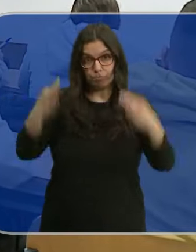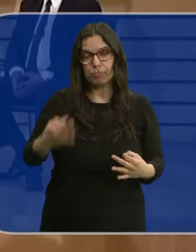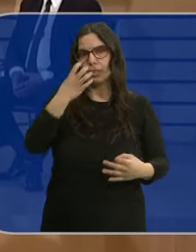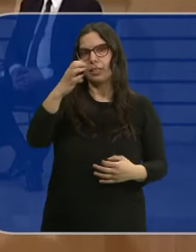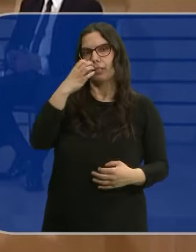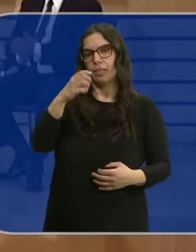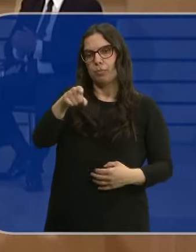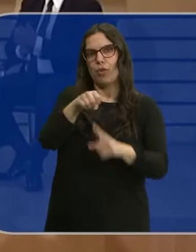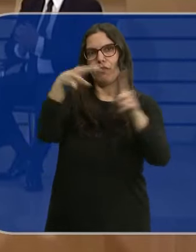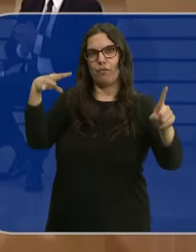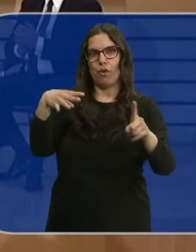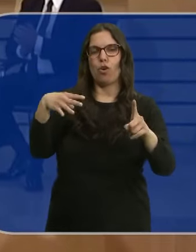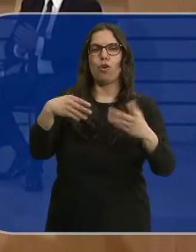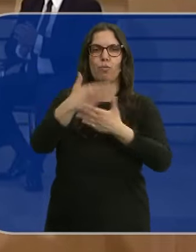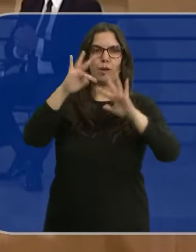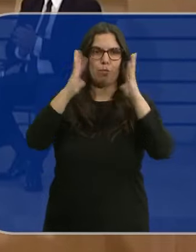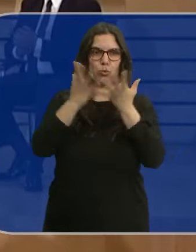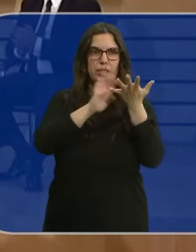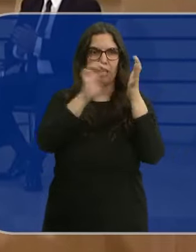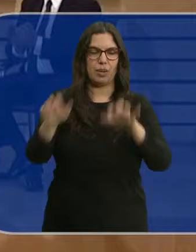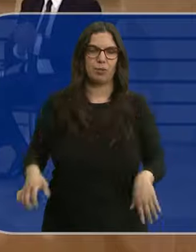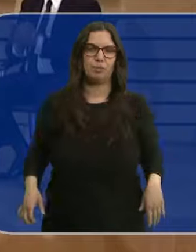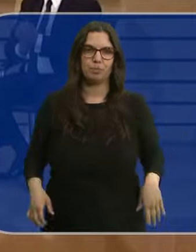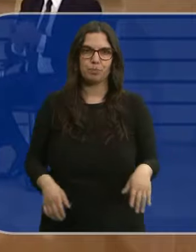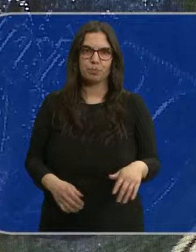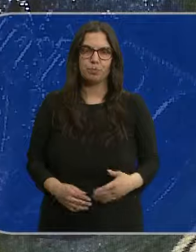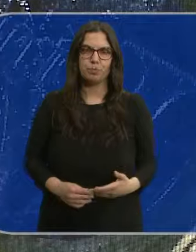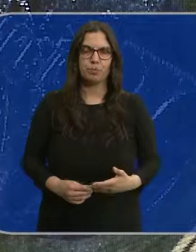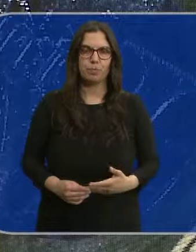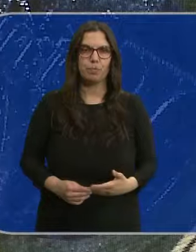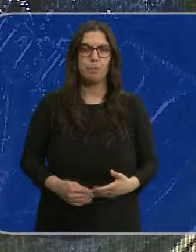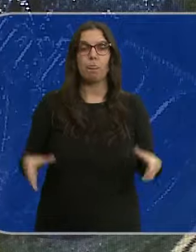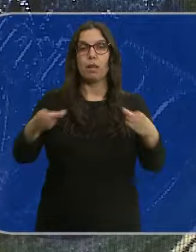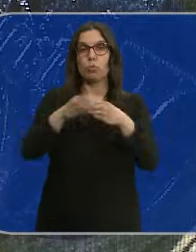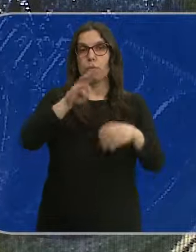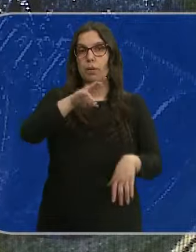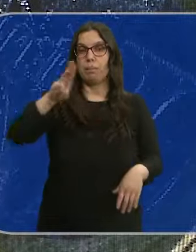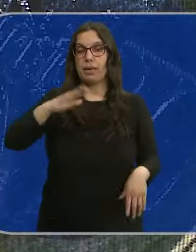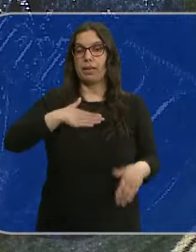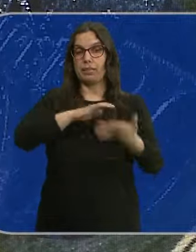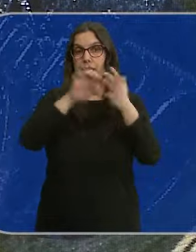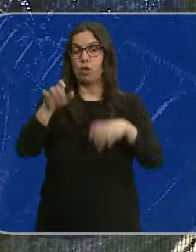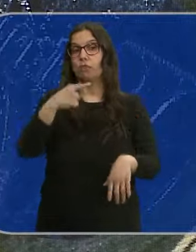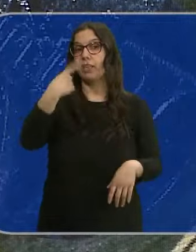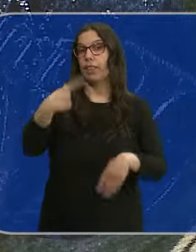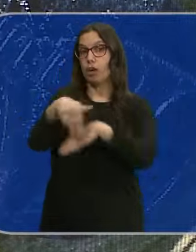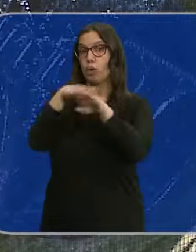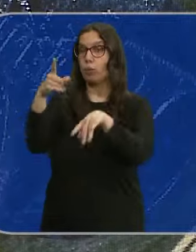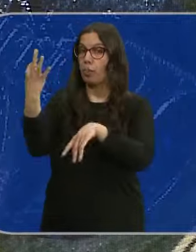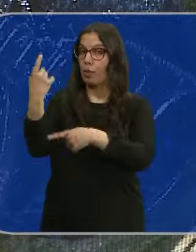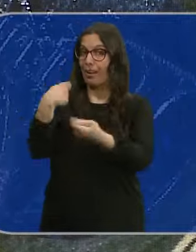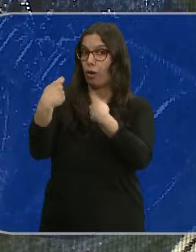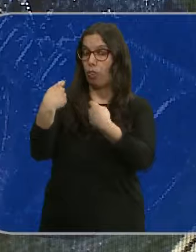se ha reclamado desde este foro del Mundo de Castilla y León. El Partido Popular de Castilla y León recuerda al gobierno que debe